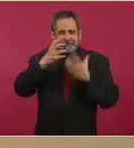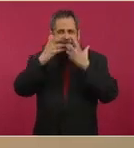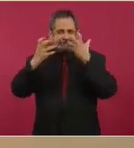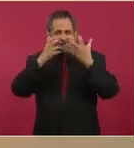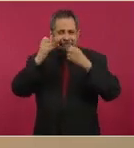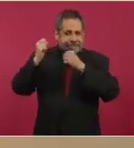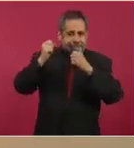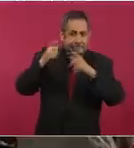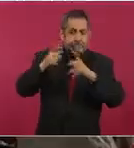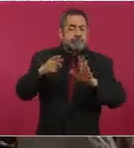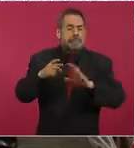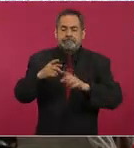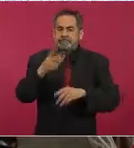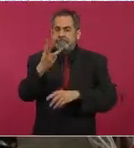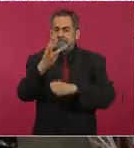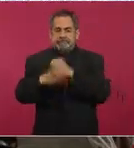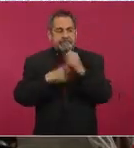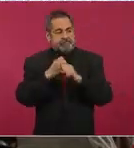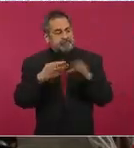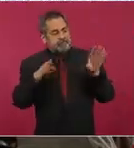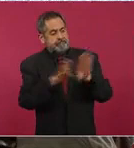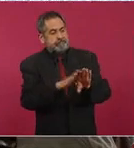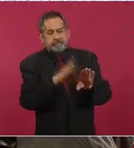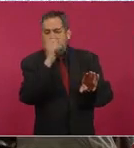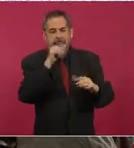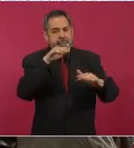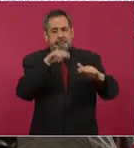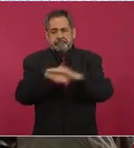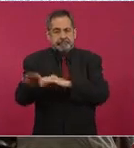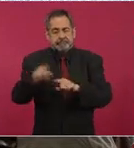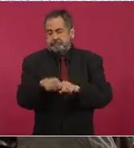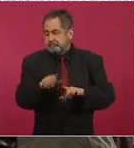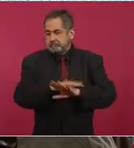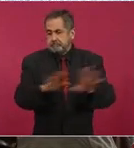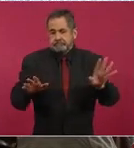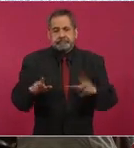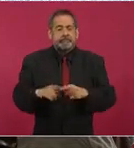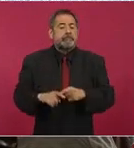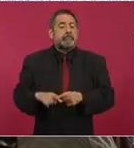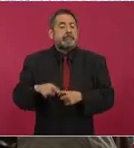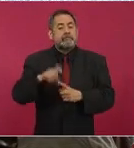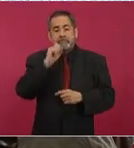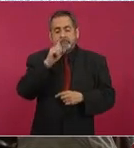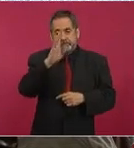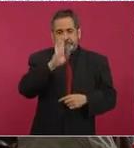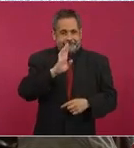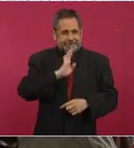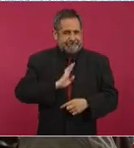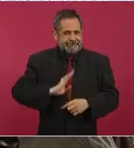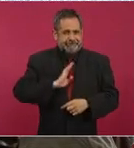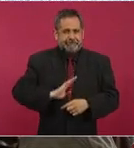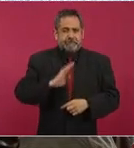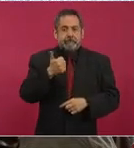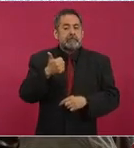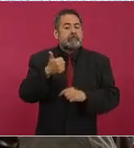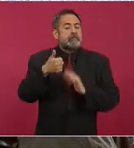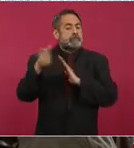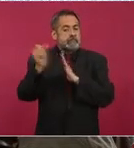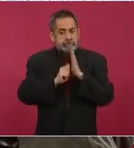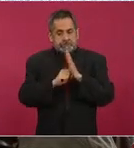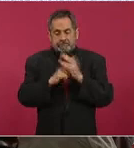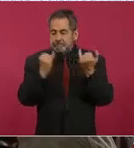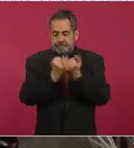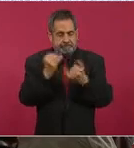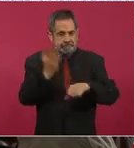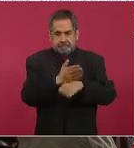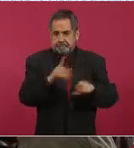partidos que juegue como local el Club Querétaro, la porra del Atlas seis meses, los mandos de la directiva del